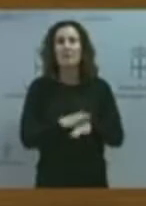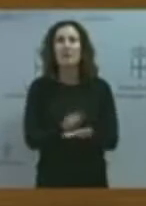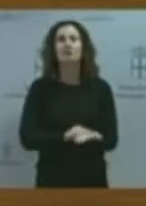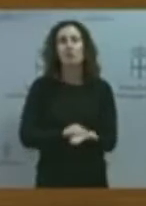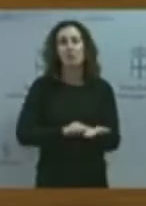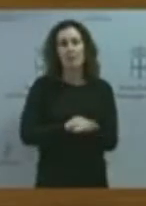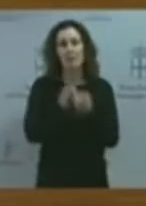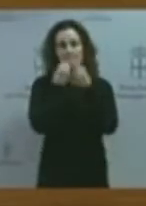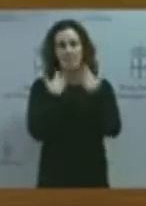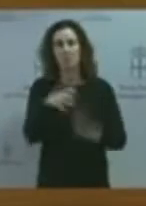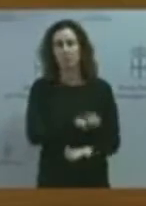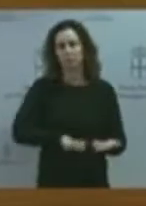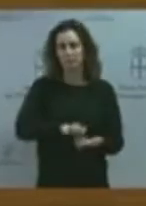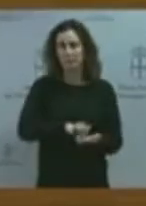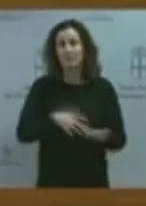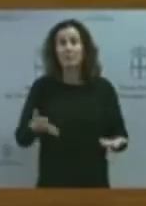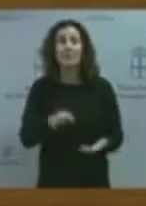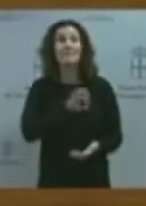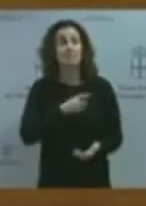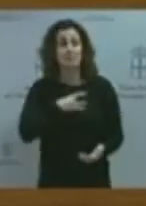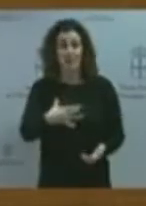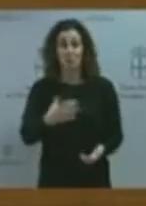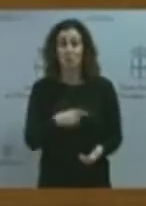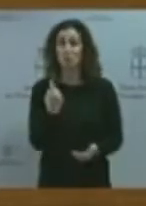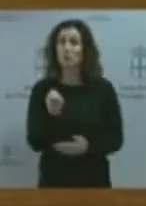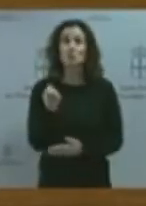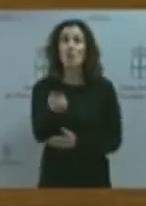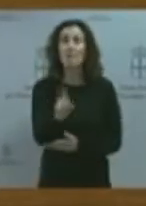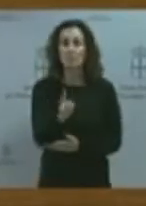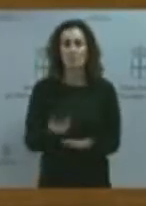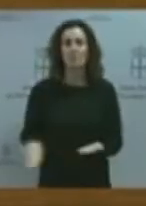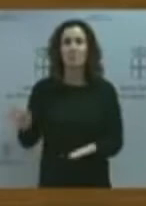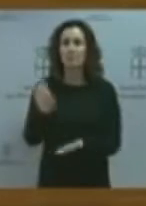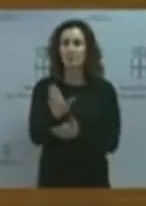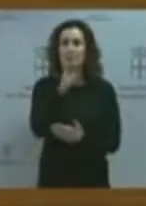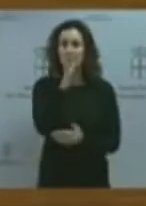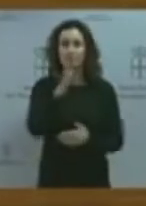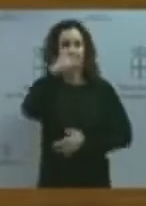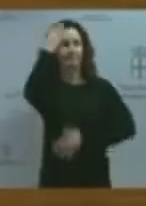Blanco, no vamos a apoyar su propuesta porque es un delirio y es puro electoralismo barato. Muchas gracias. Gracias. Gracias.